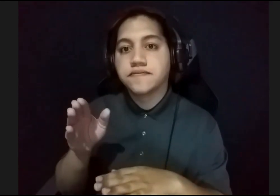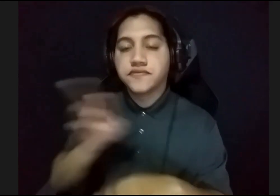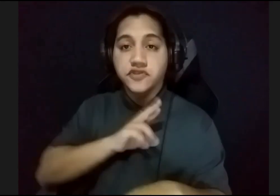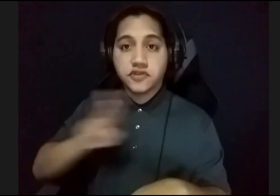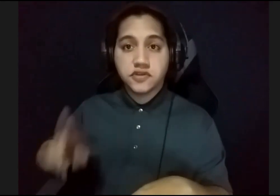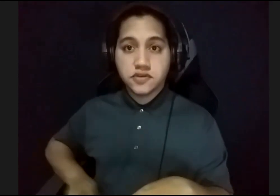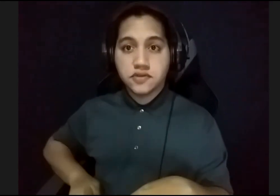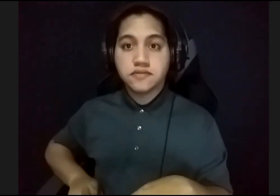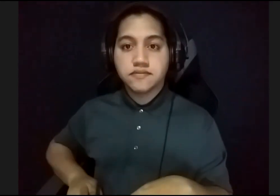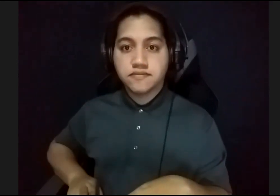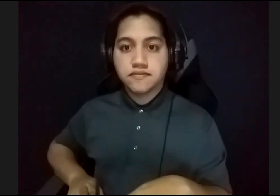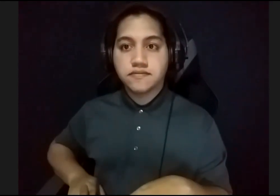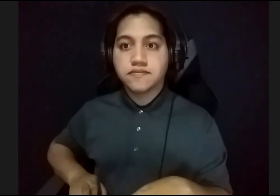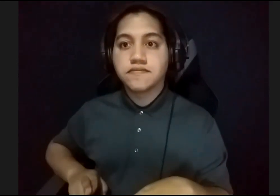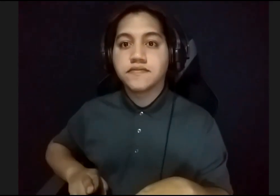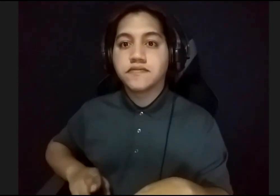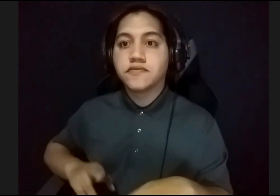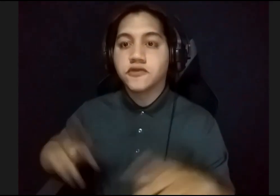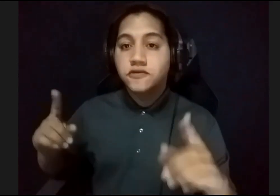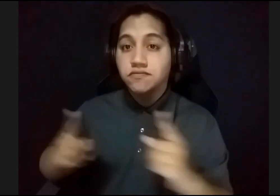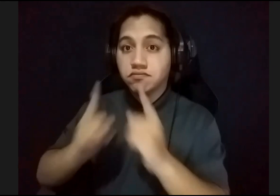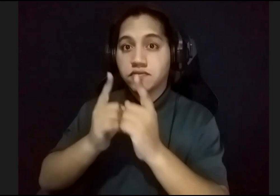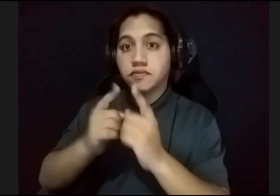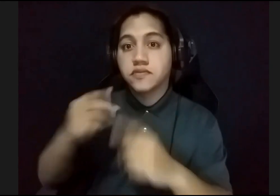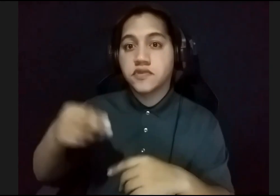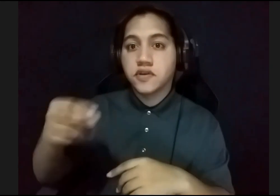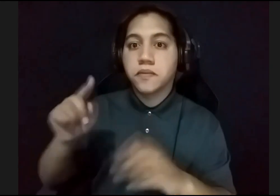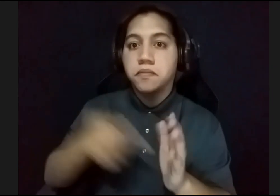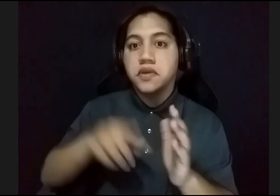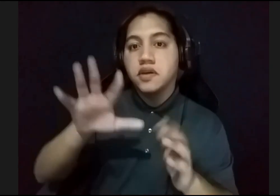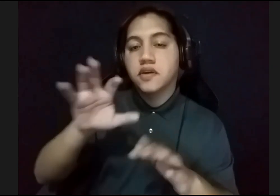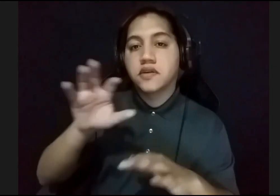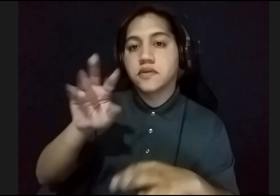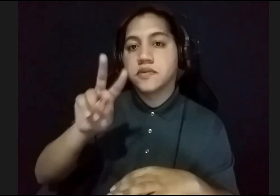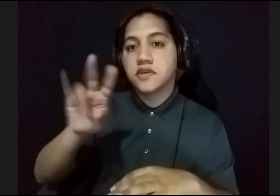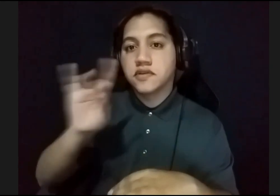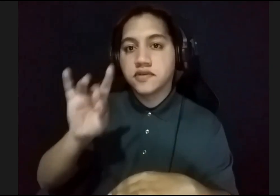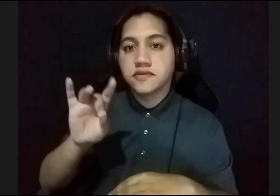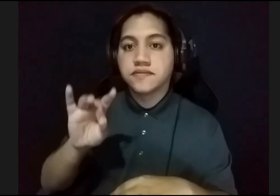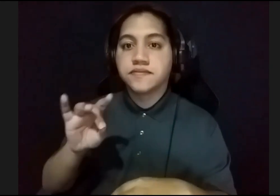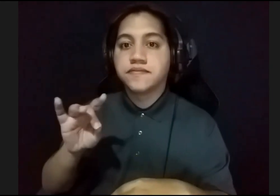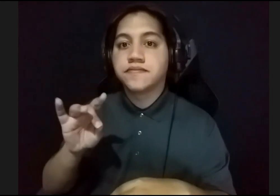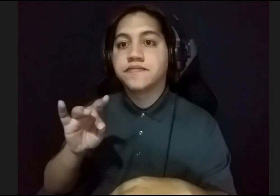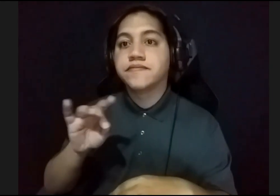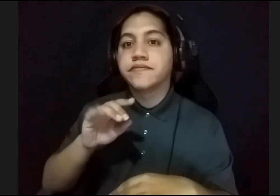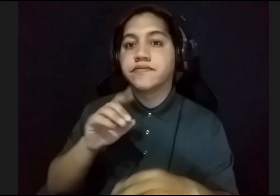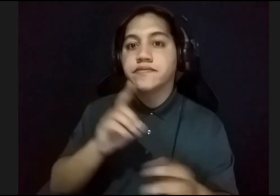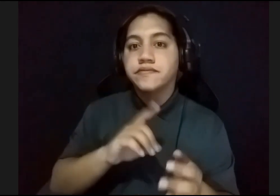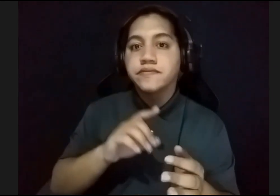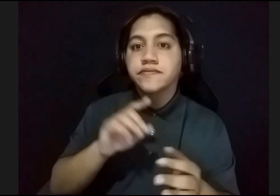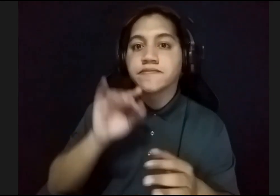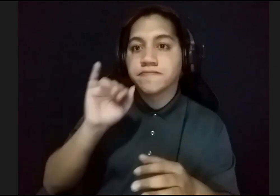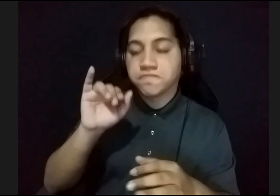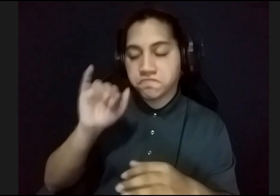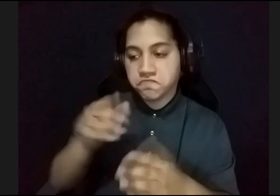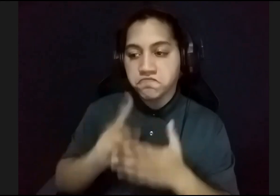la historia, 1528. Tanto el arqueólogo Miguel Rodríguez como el doctor José Camaño estarán acompañándonos esa noche.